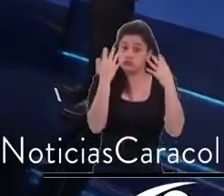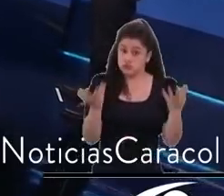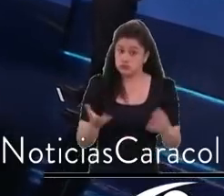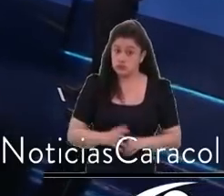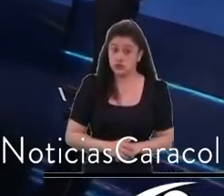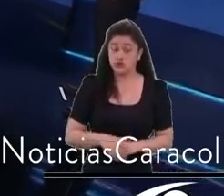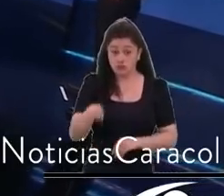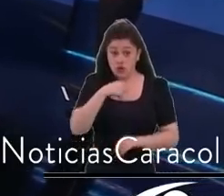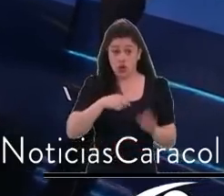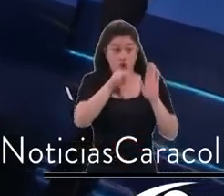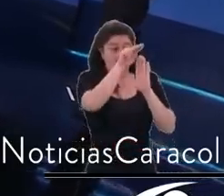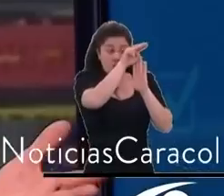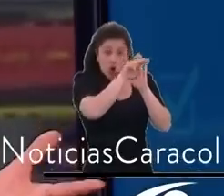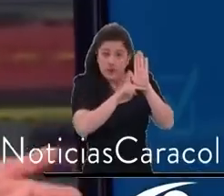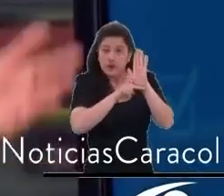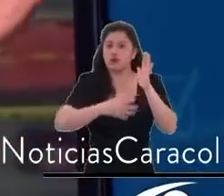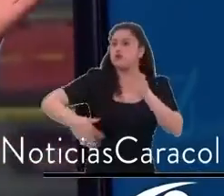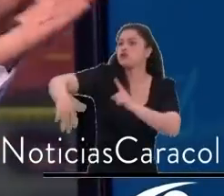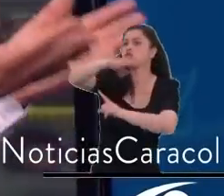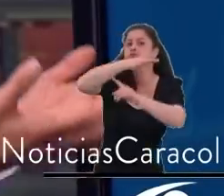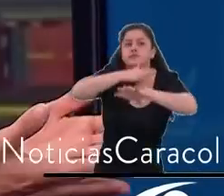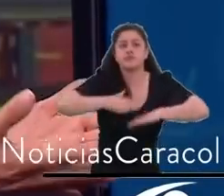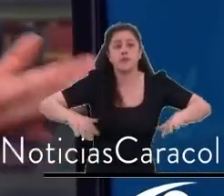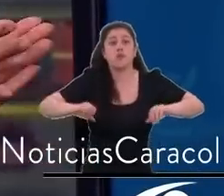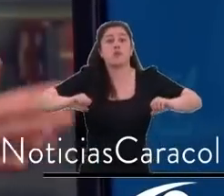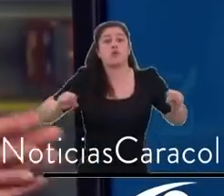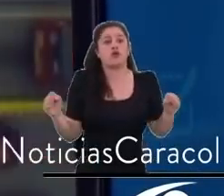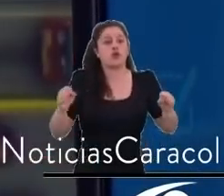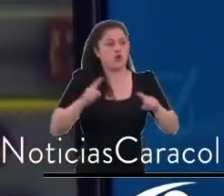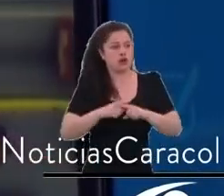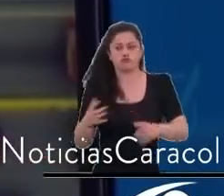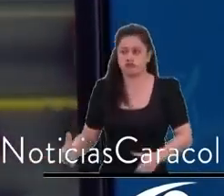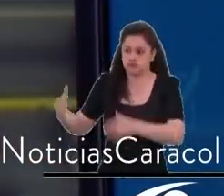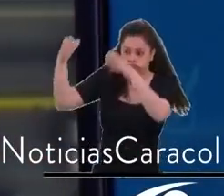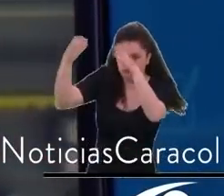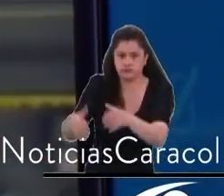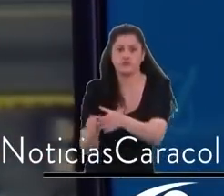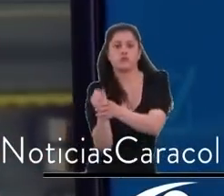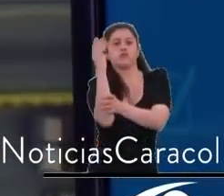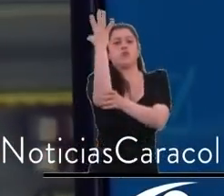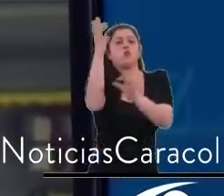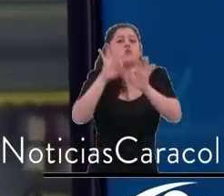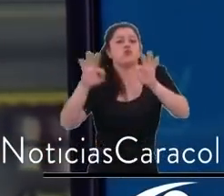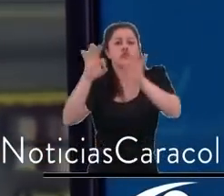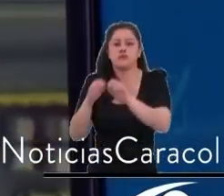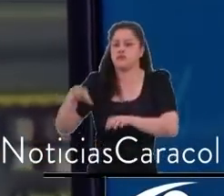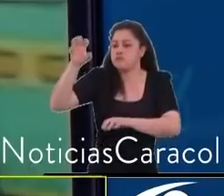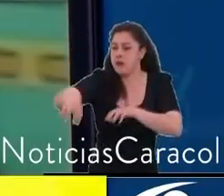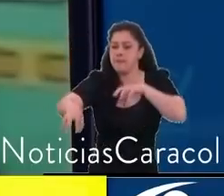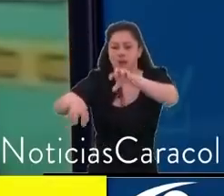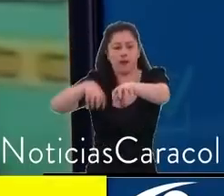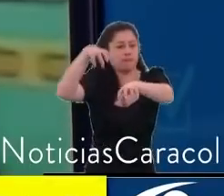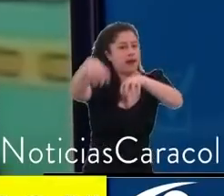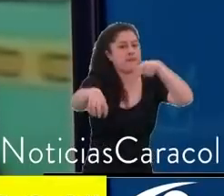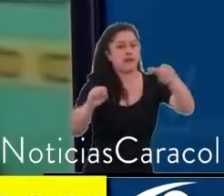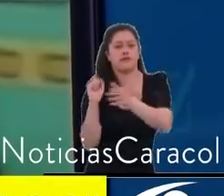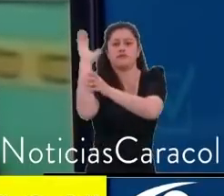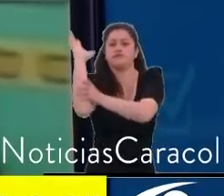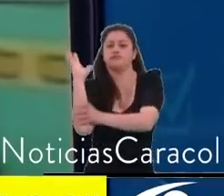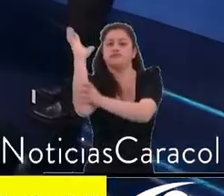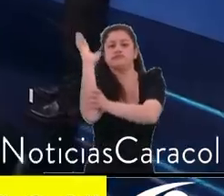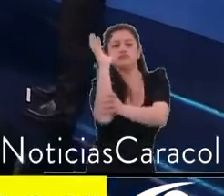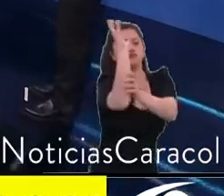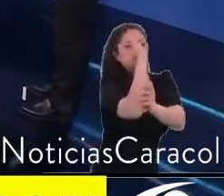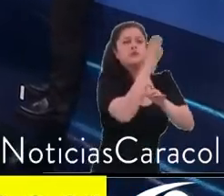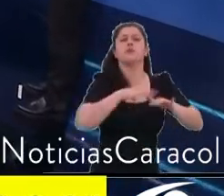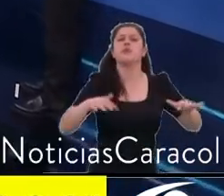más a Bogotá, que sea más verde, que haya más parques. Eso vamos a hacer, pagar la deuda ambiental de Bogotá. Los bogotanos, sobre todo la clase media bogotana,